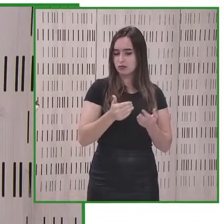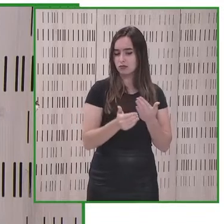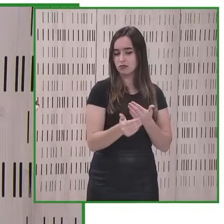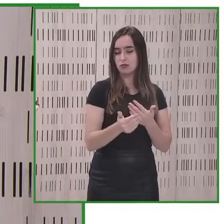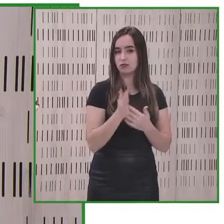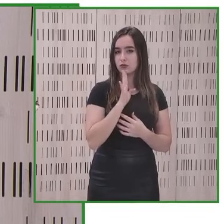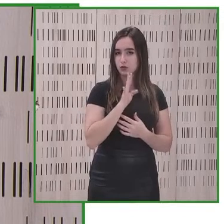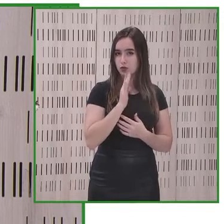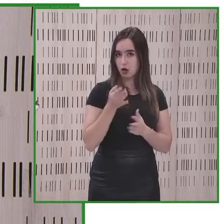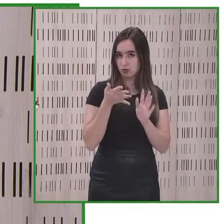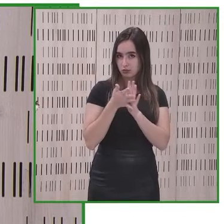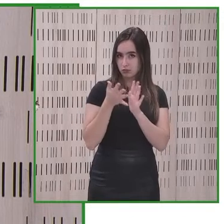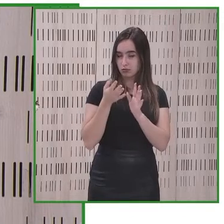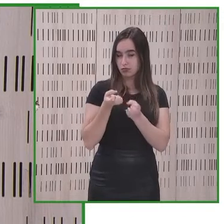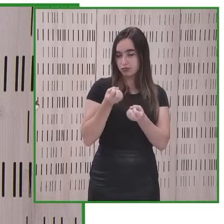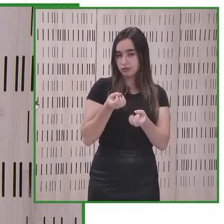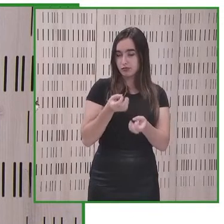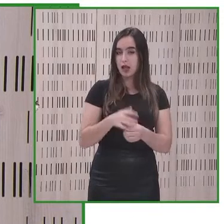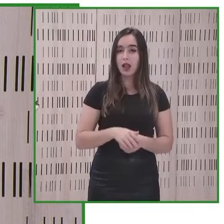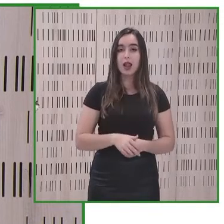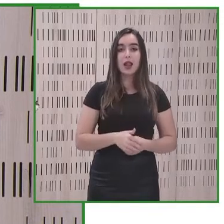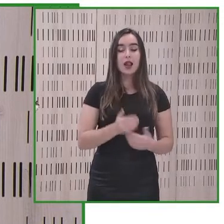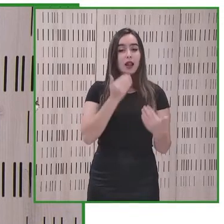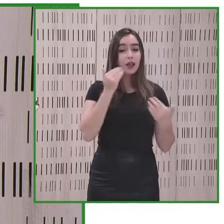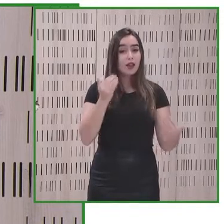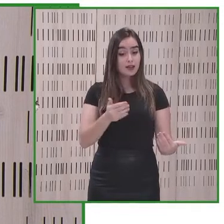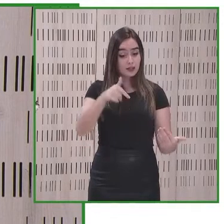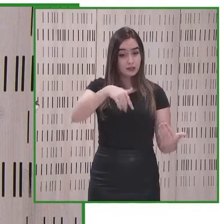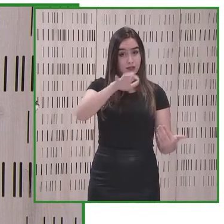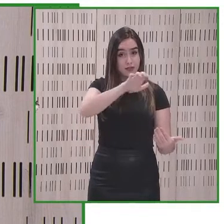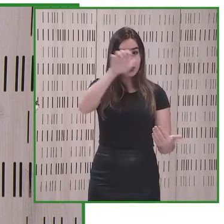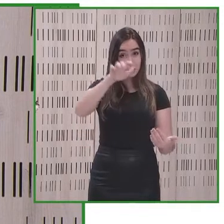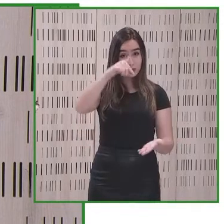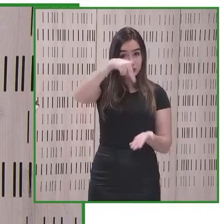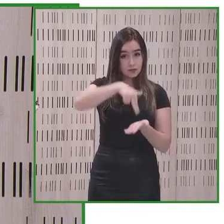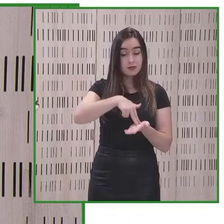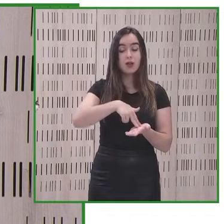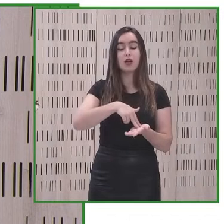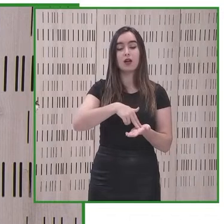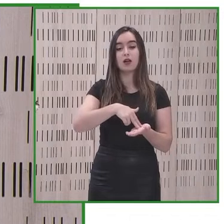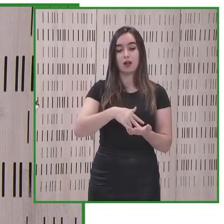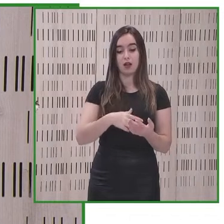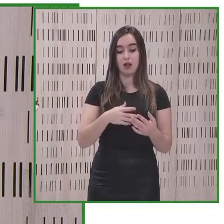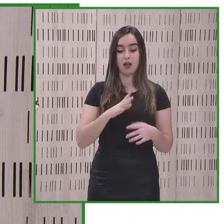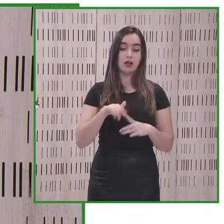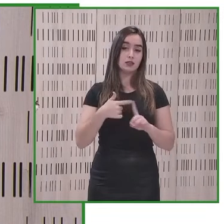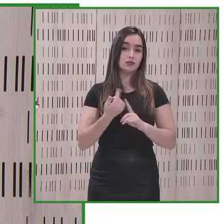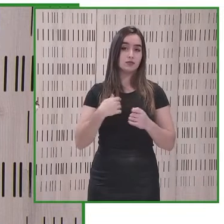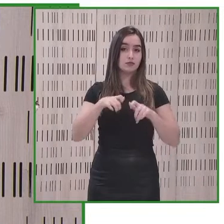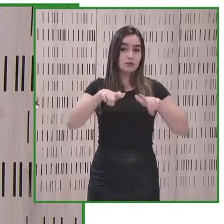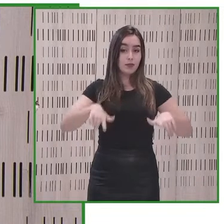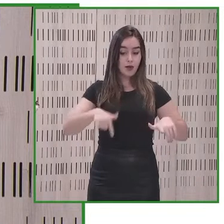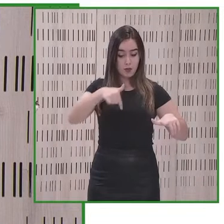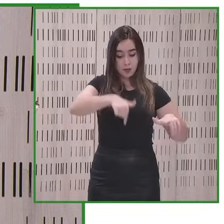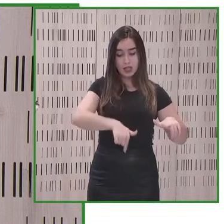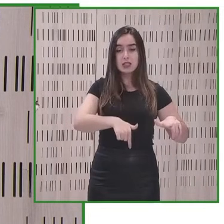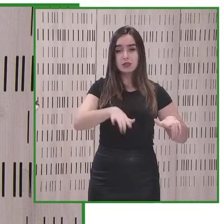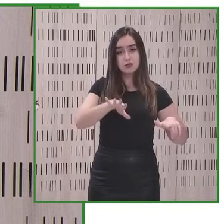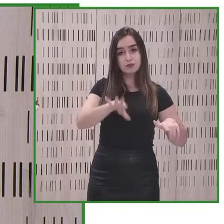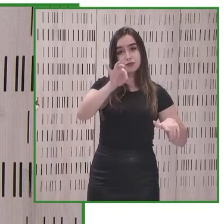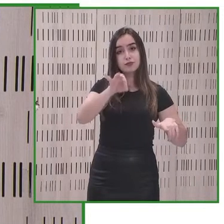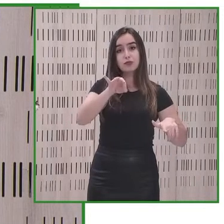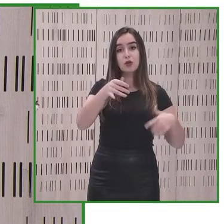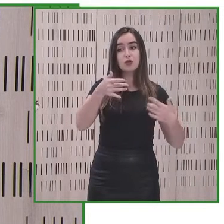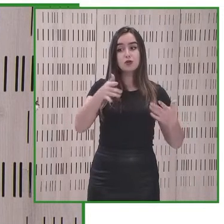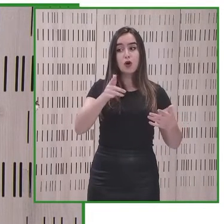este este proyecto en el ámbito europeo y en este caso por proponer verdad la plataforma para abrir de la mano de la de